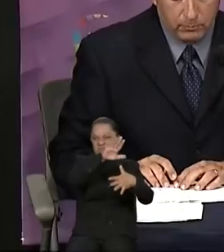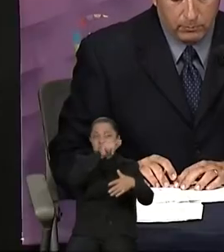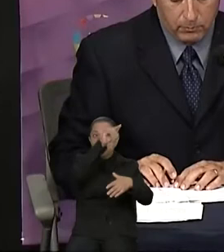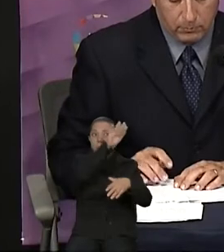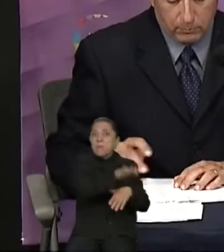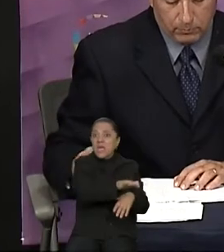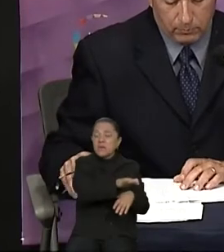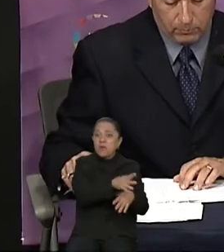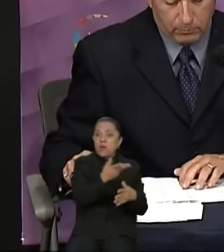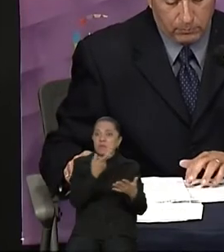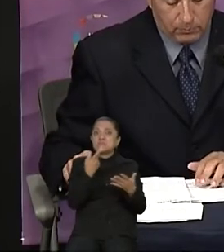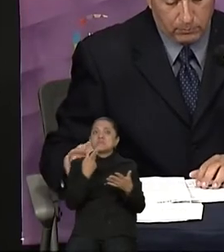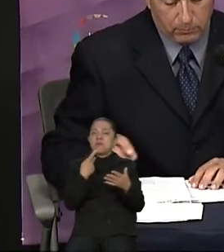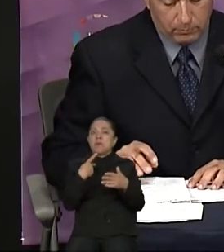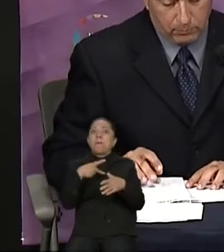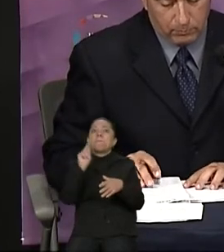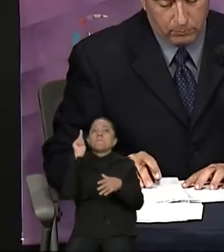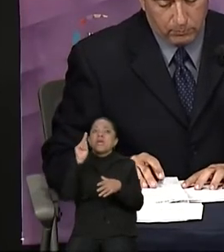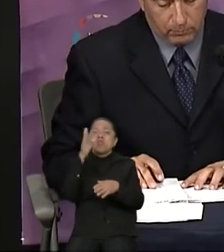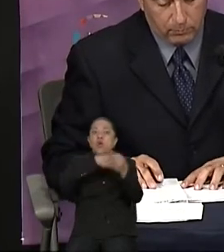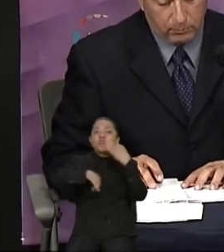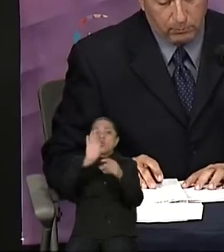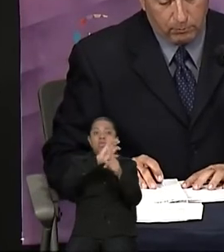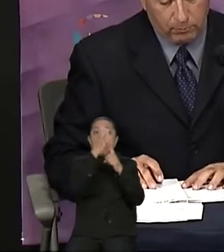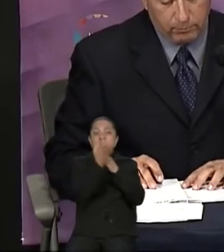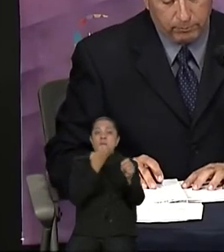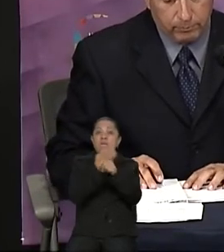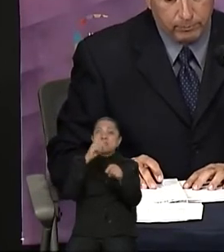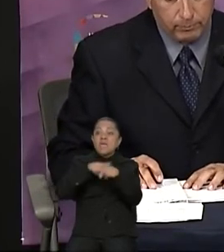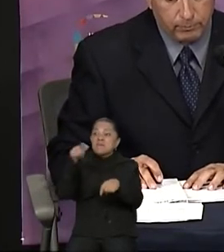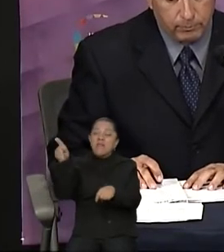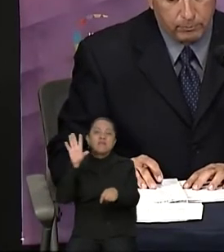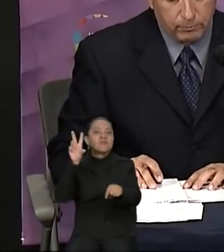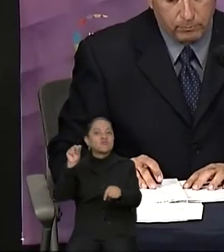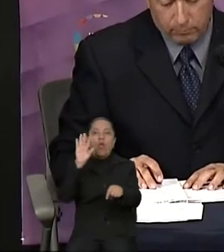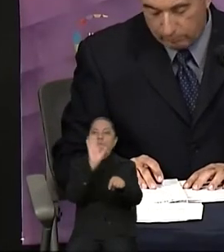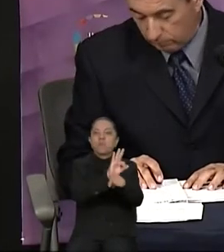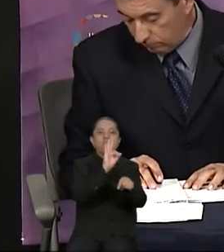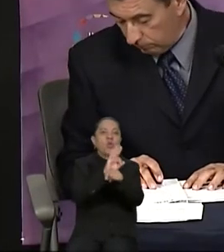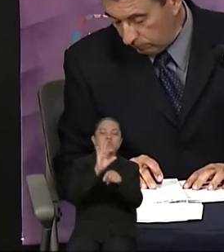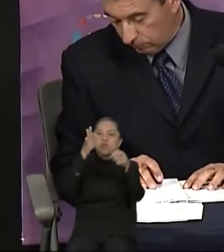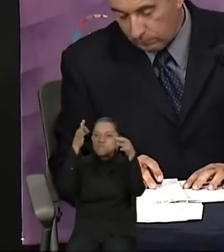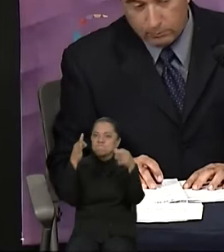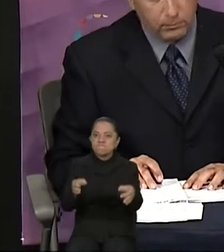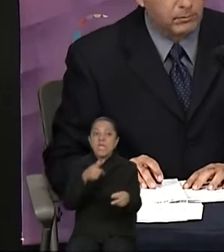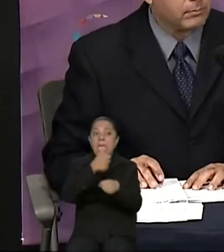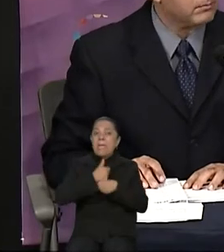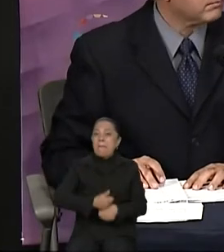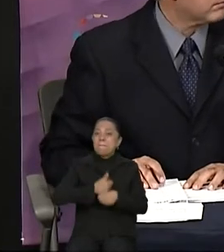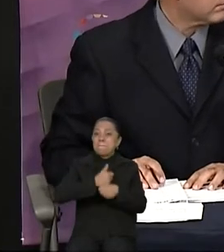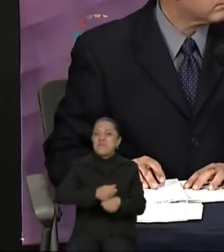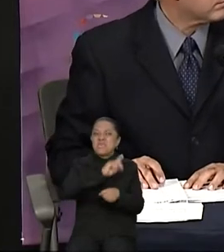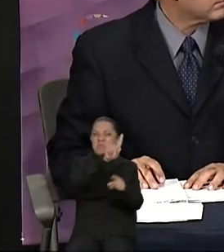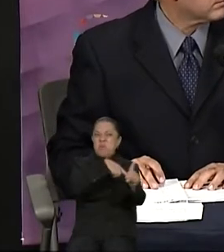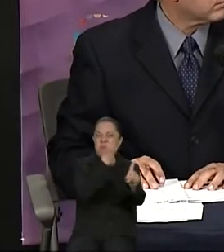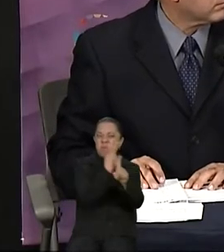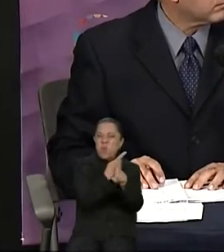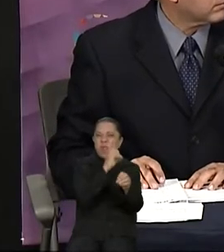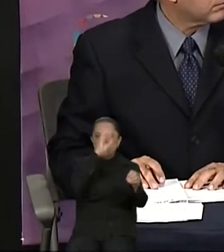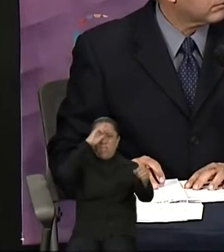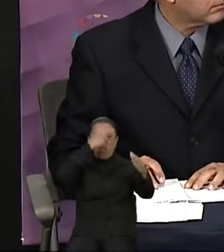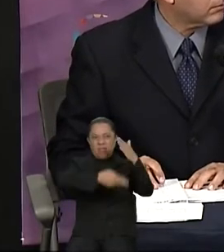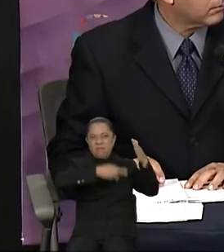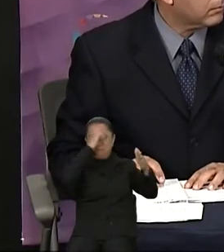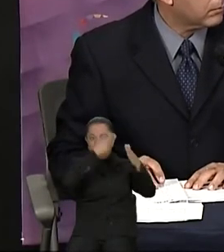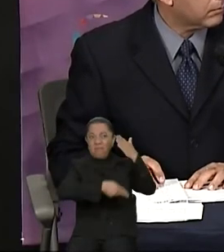estatales, no está protegiendo adecuadamente a las víctimas de violaciones cometidas por personal